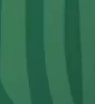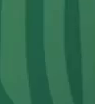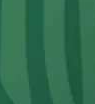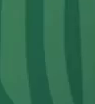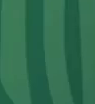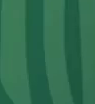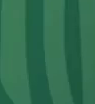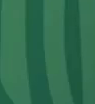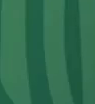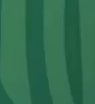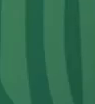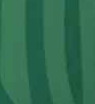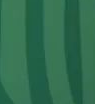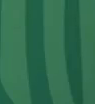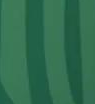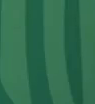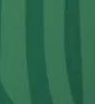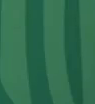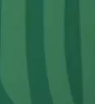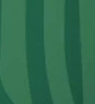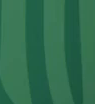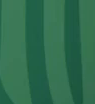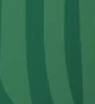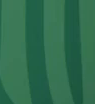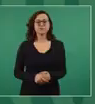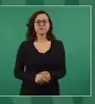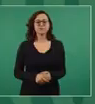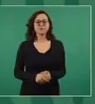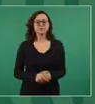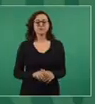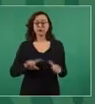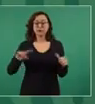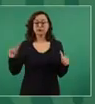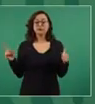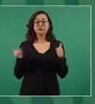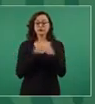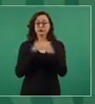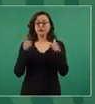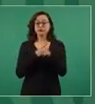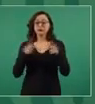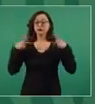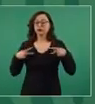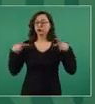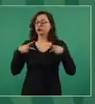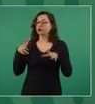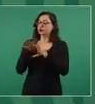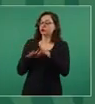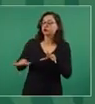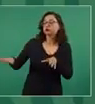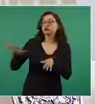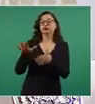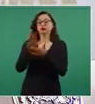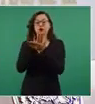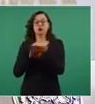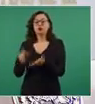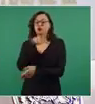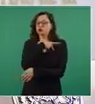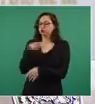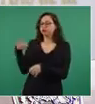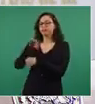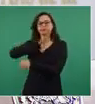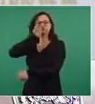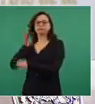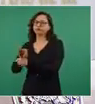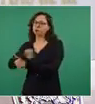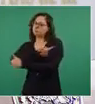bien de todos, primero los pobres. Eso no les gusta a los fifís y a nuestros adversarios, a